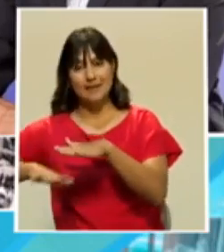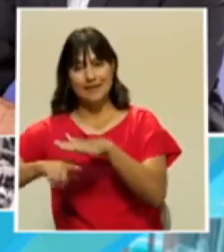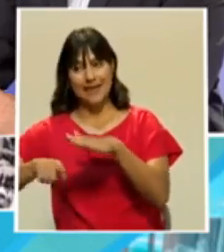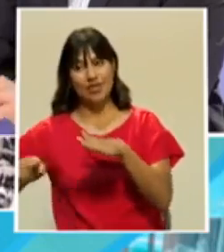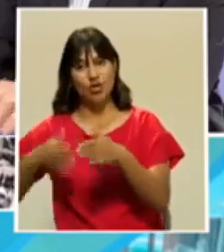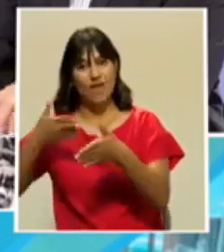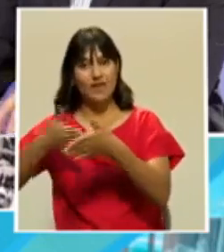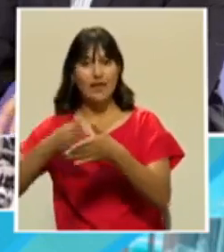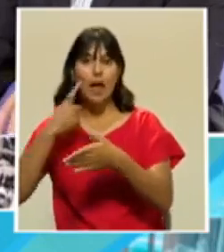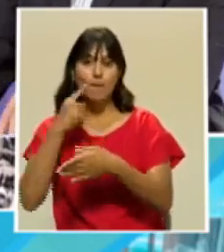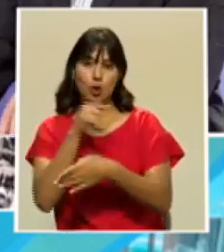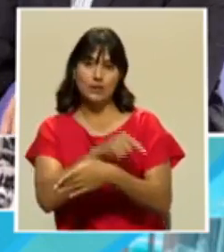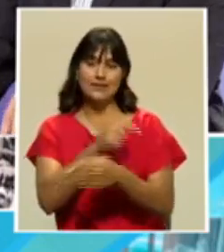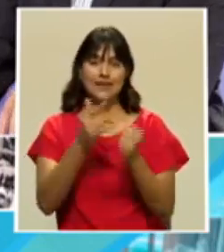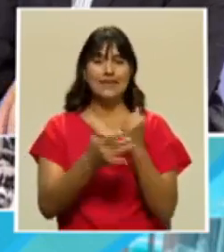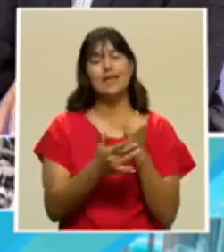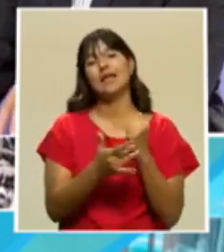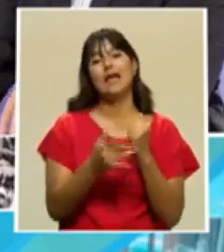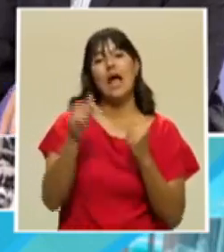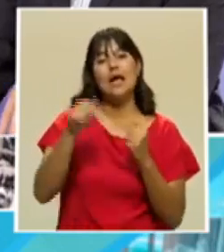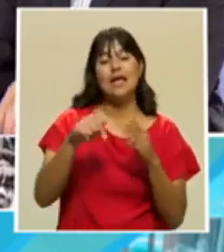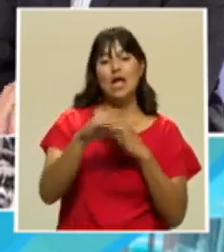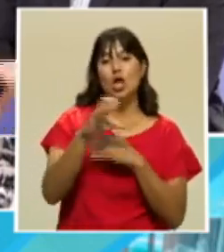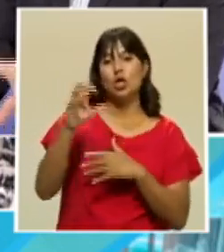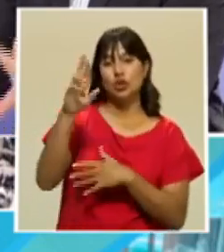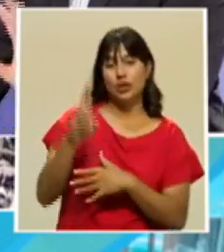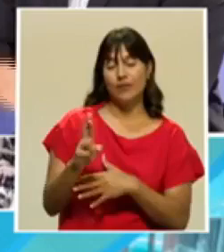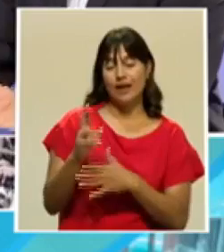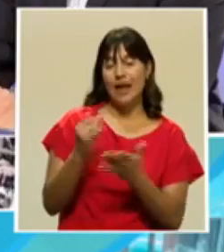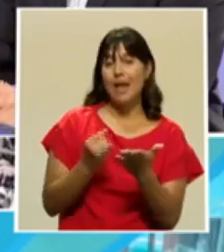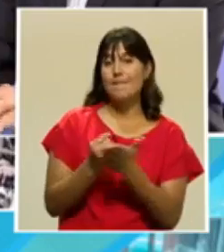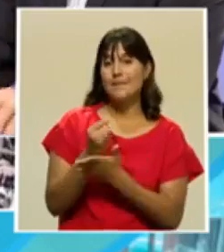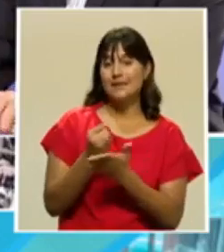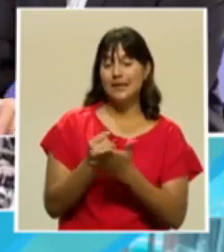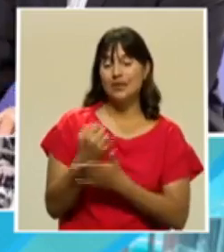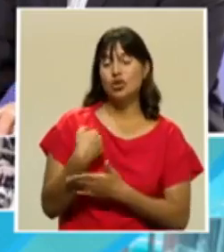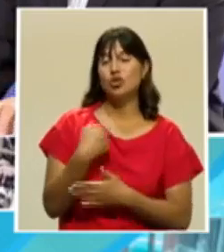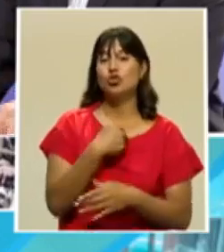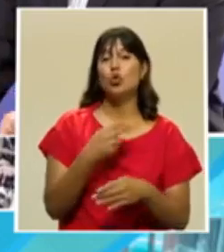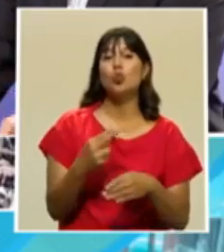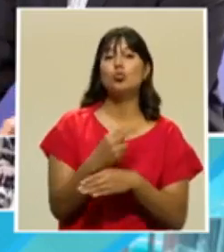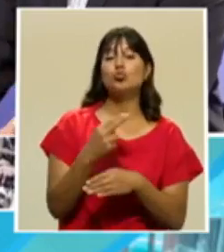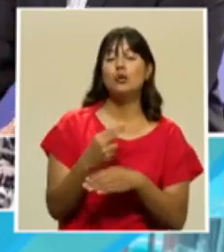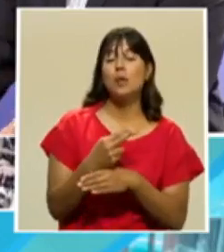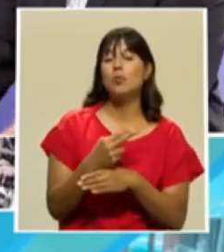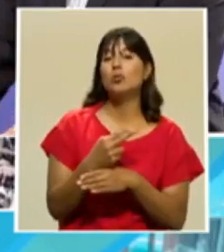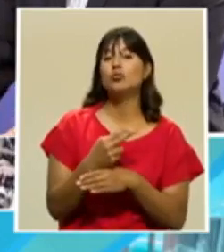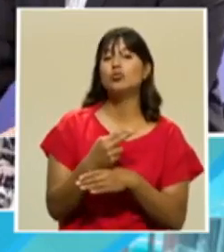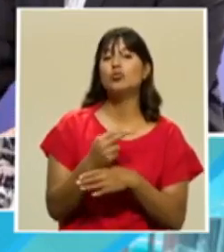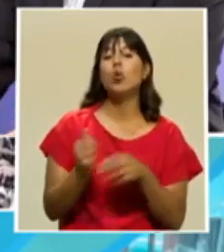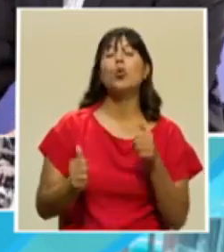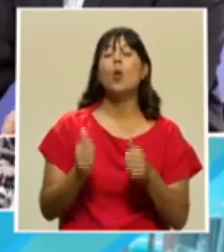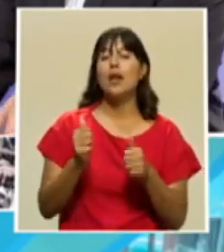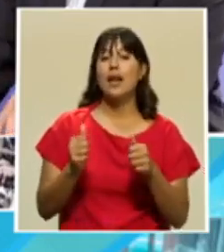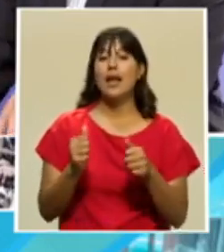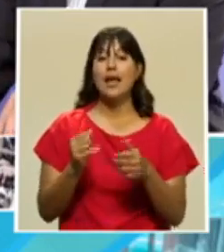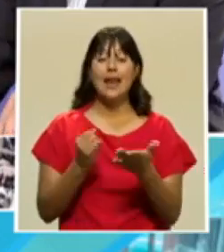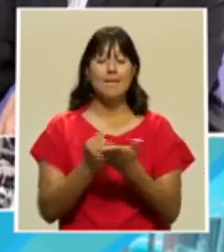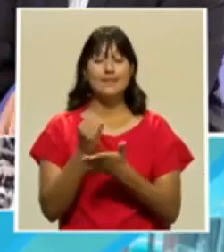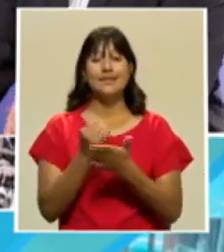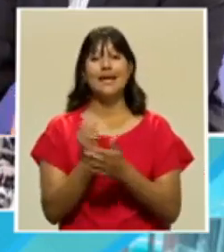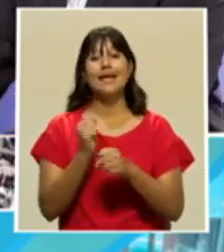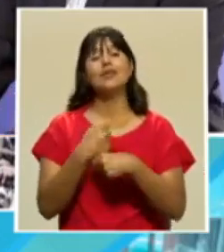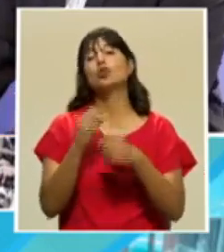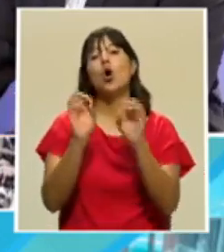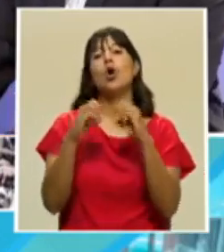arrastre? En este país, el estudio que se utiliza es el estudio que realizó la Organización de Pesca